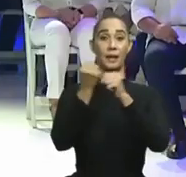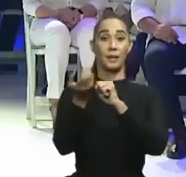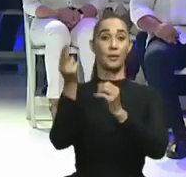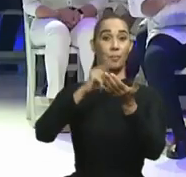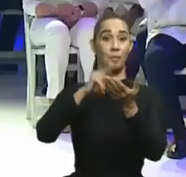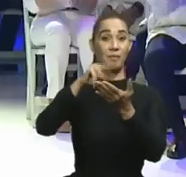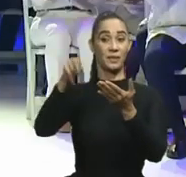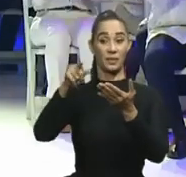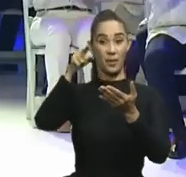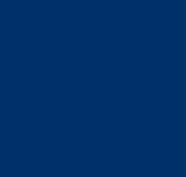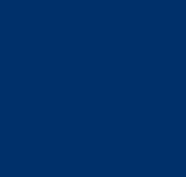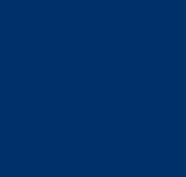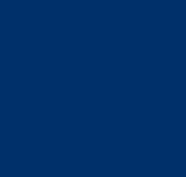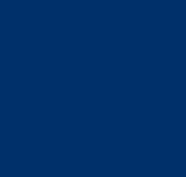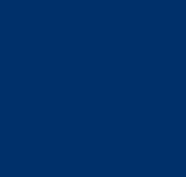Eso es cambio.